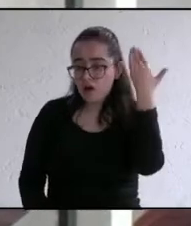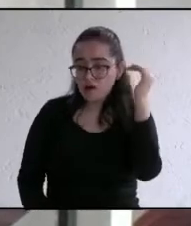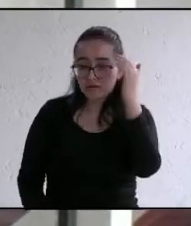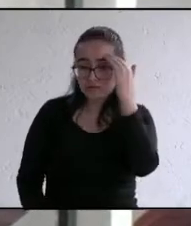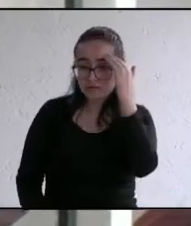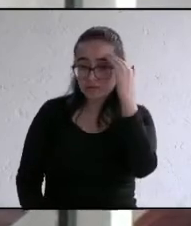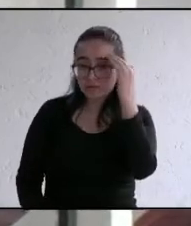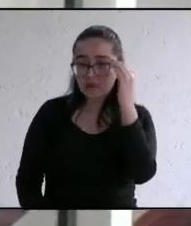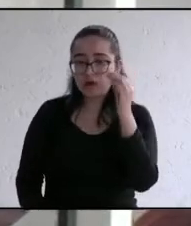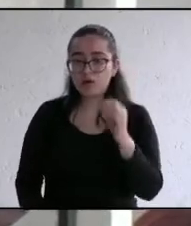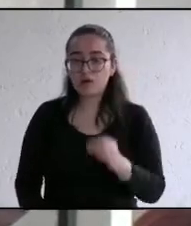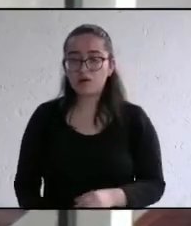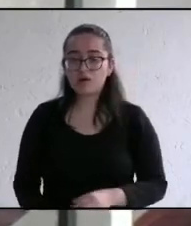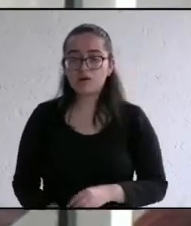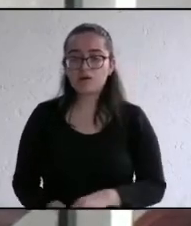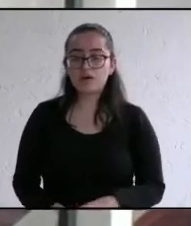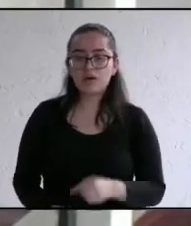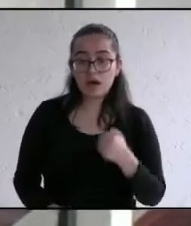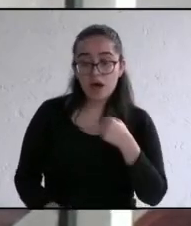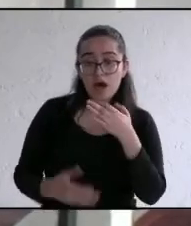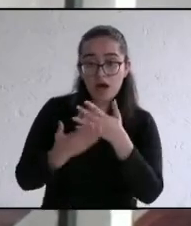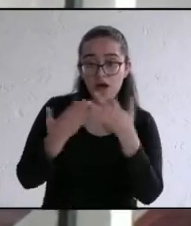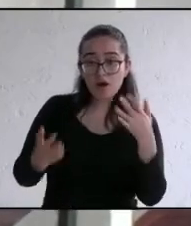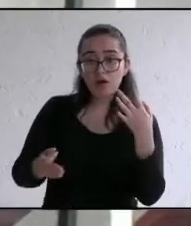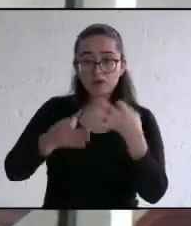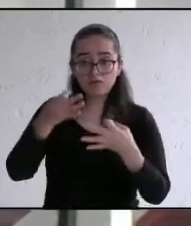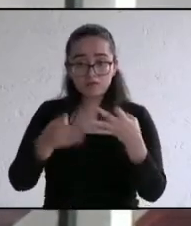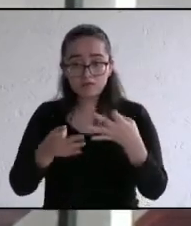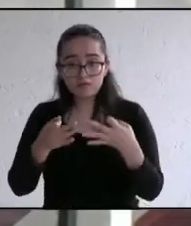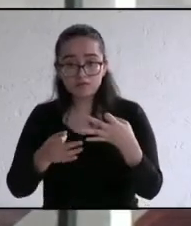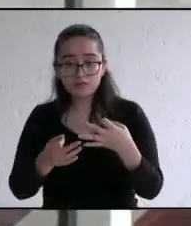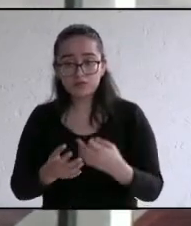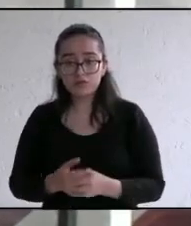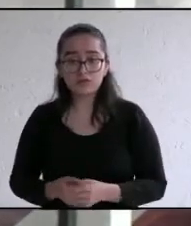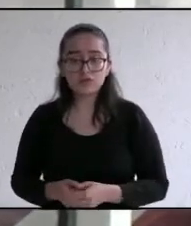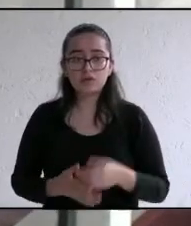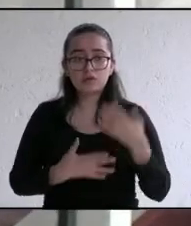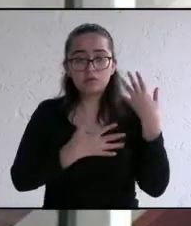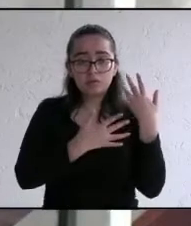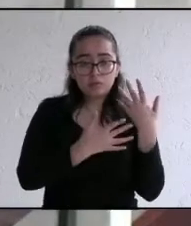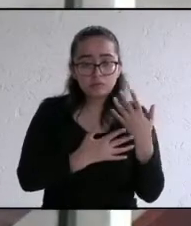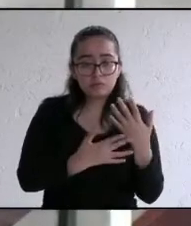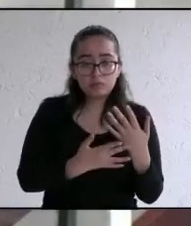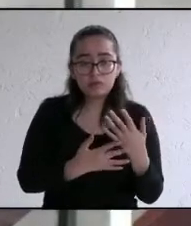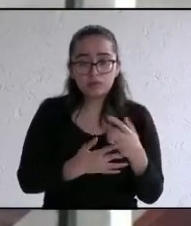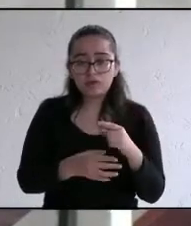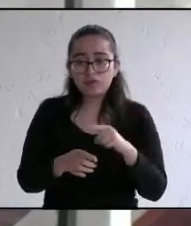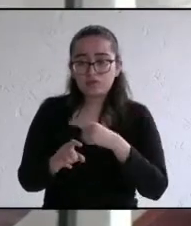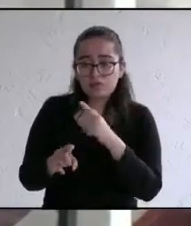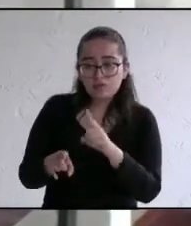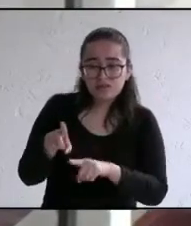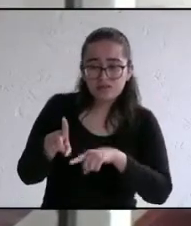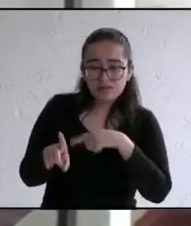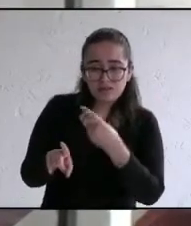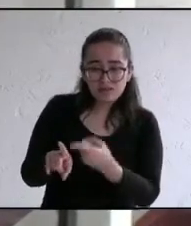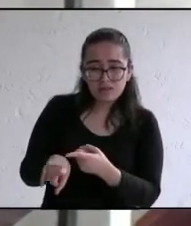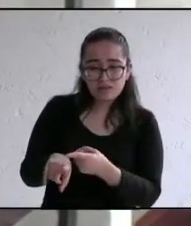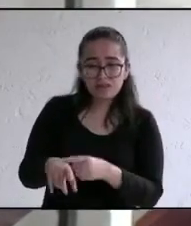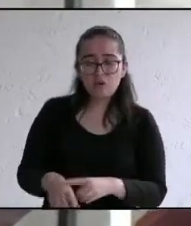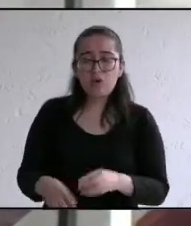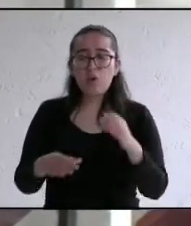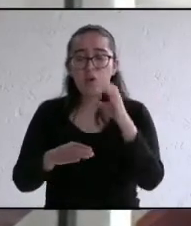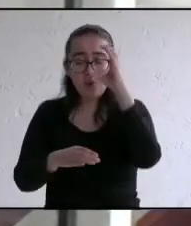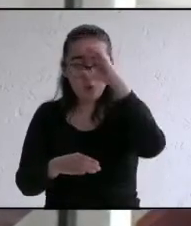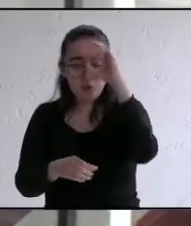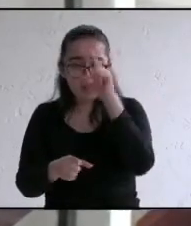como ministerio público ahora es fiscalía como parte de la prevención del delito hay que incentivar el deporte y la cultura yo